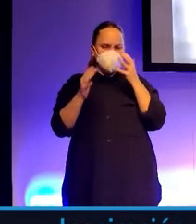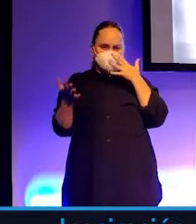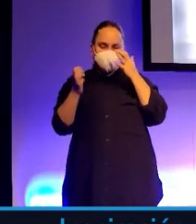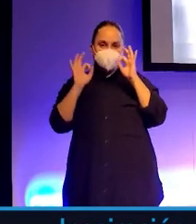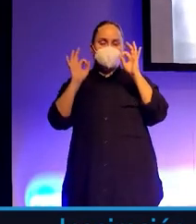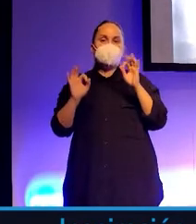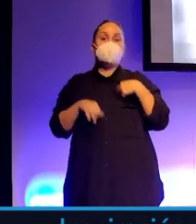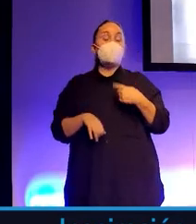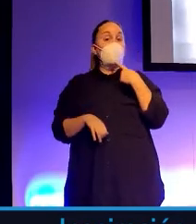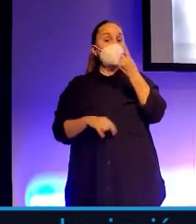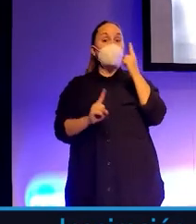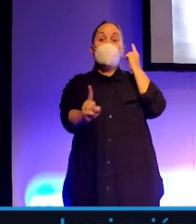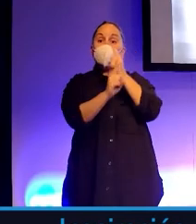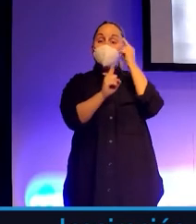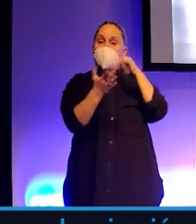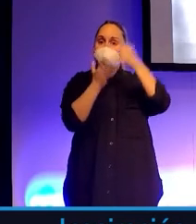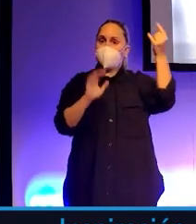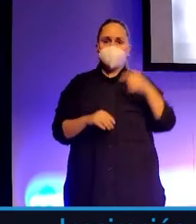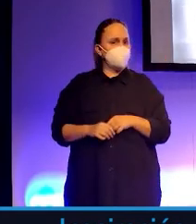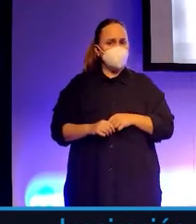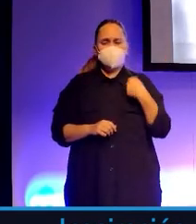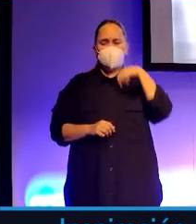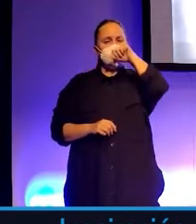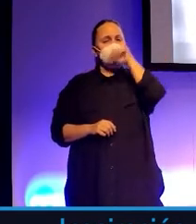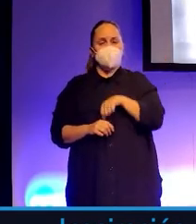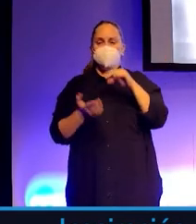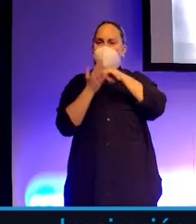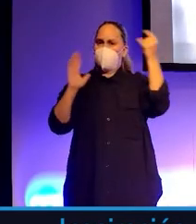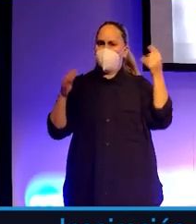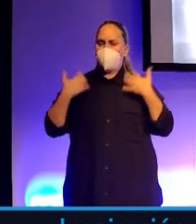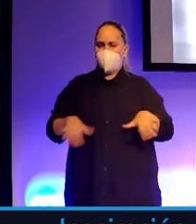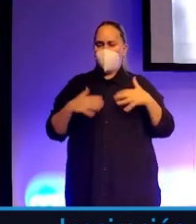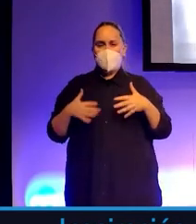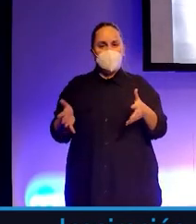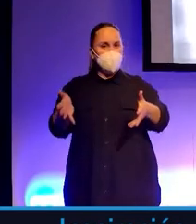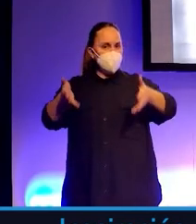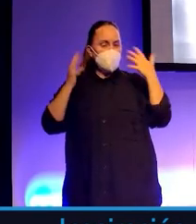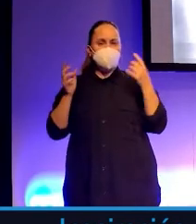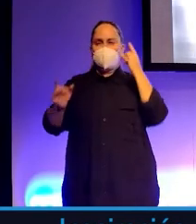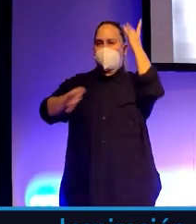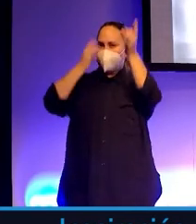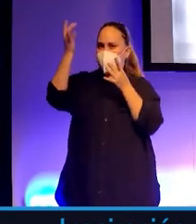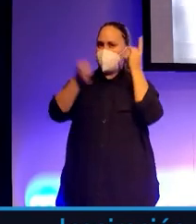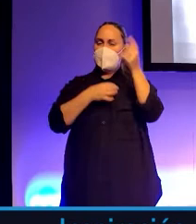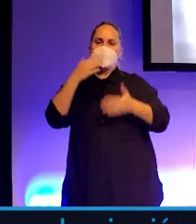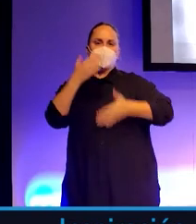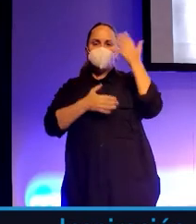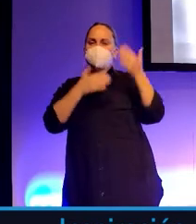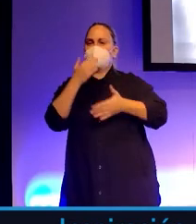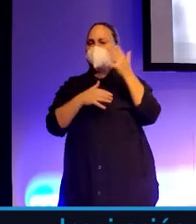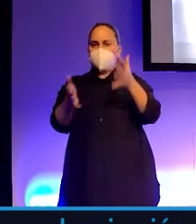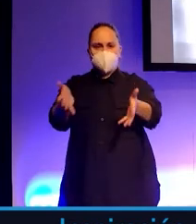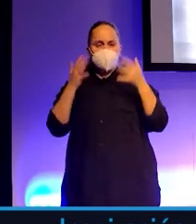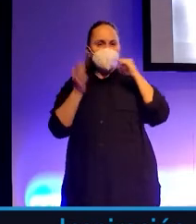No estoy para nada en contra de las nuevas tecnologías. Soy fan de las nuevas tecnologías. Me encanta la creatividad, la innovación. Me